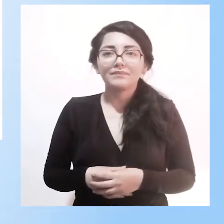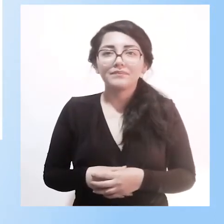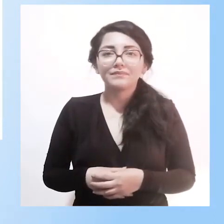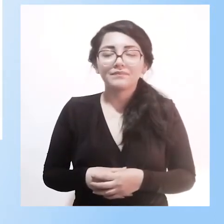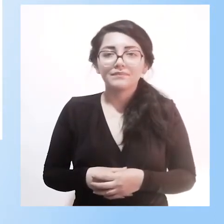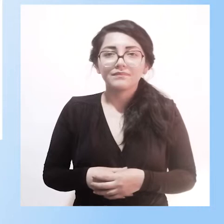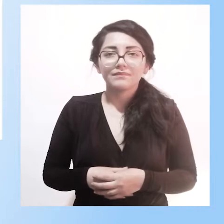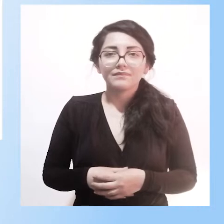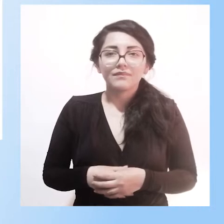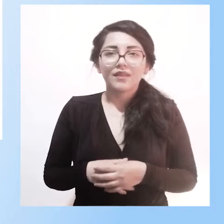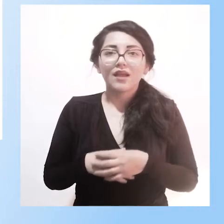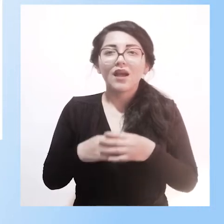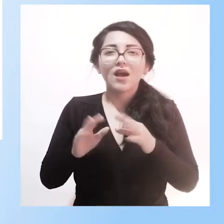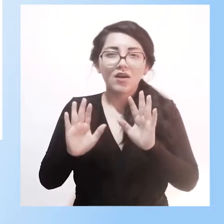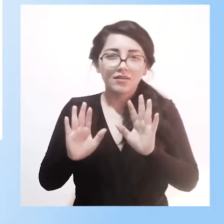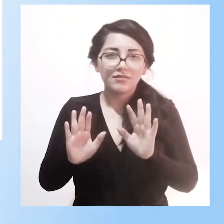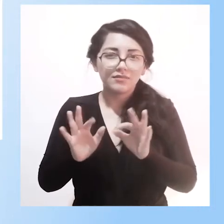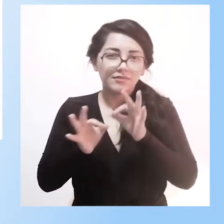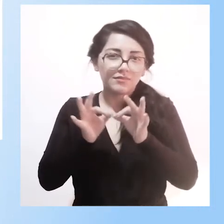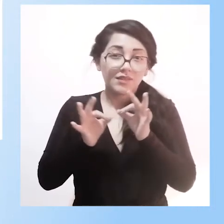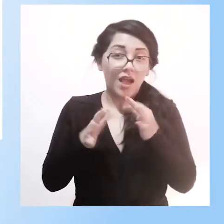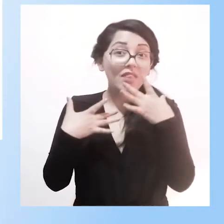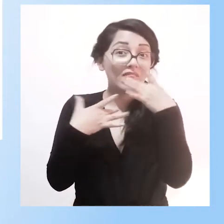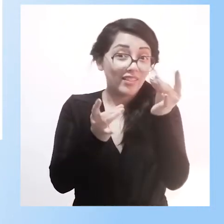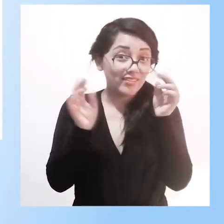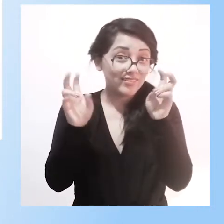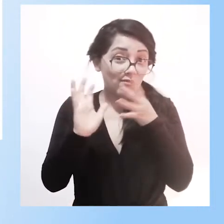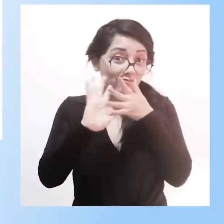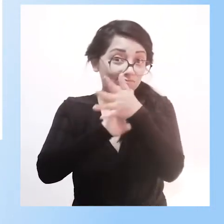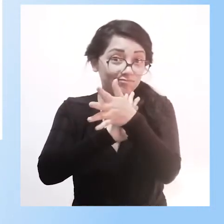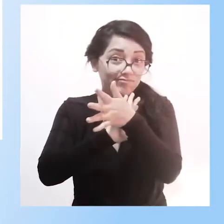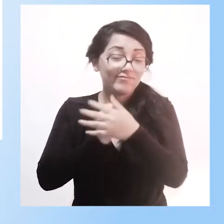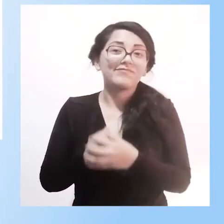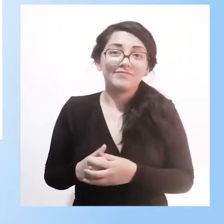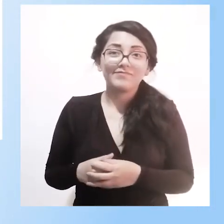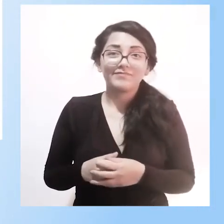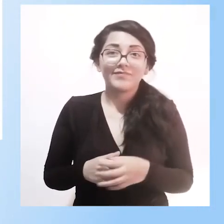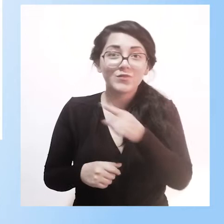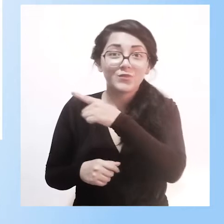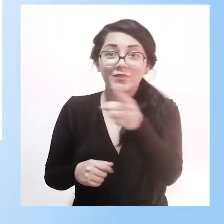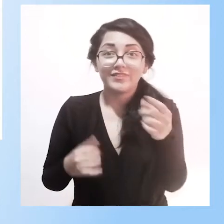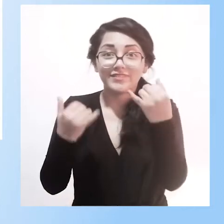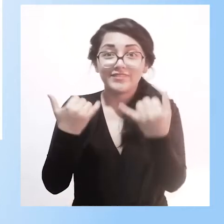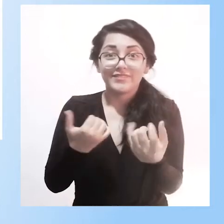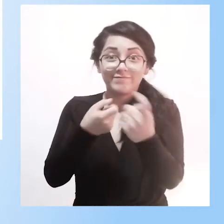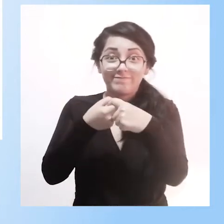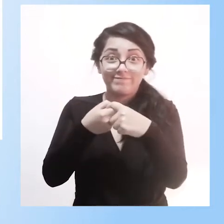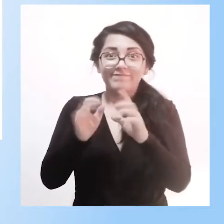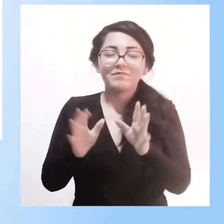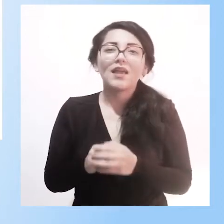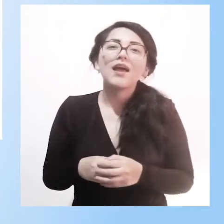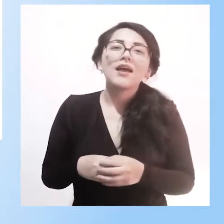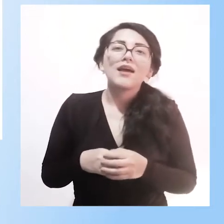Bien, una cosa interesante creo para contar a los que están participando, es